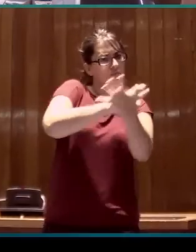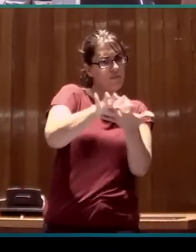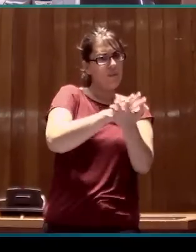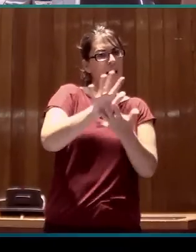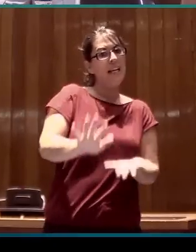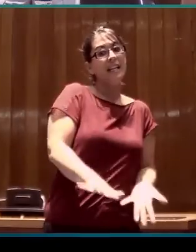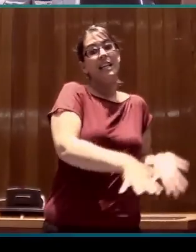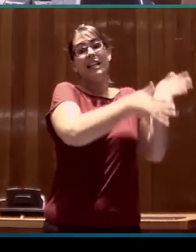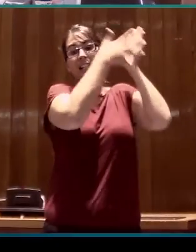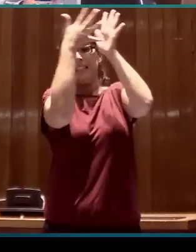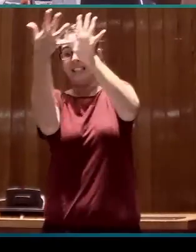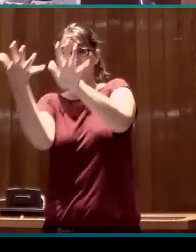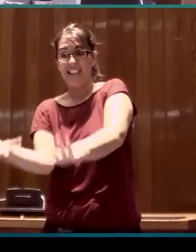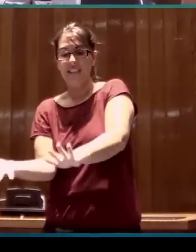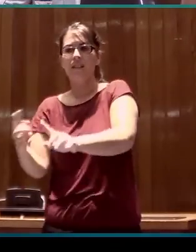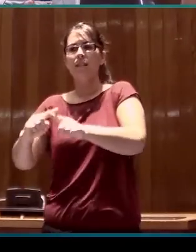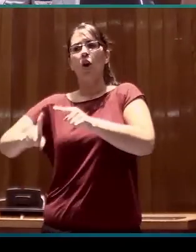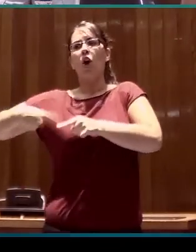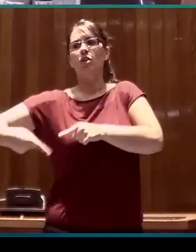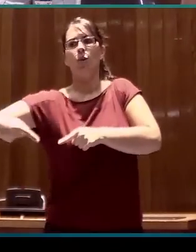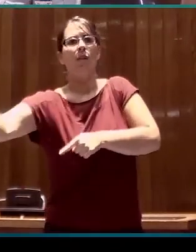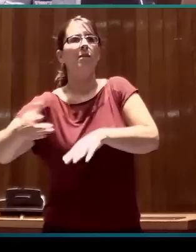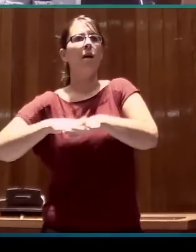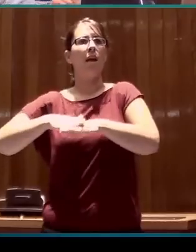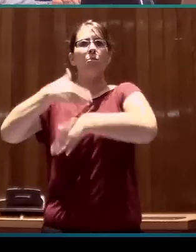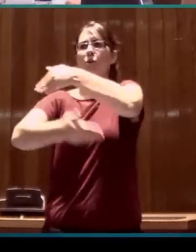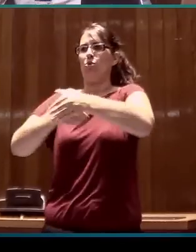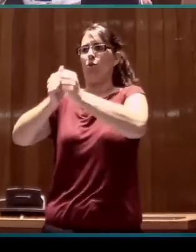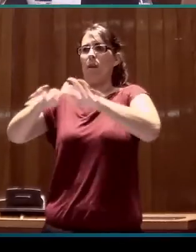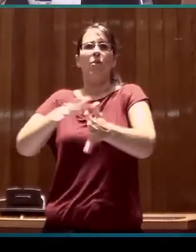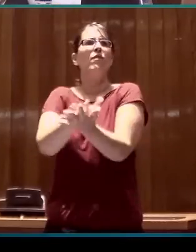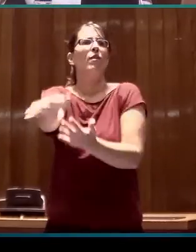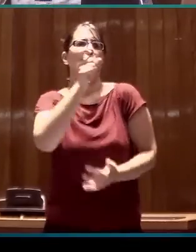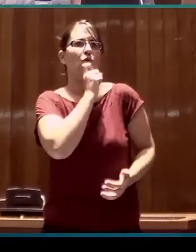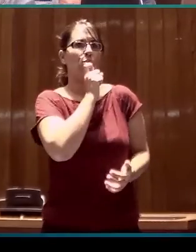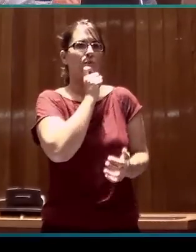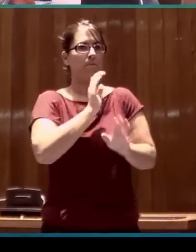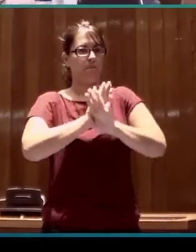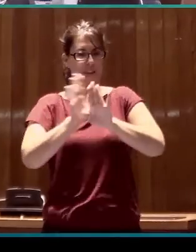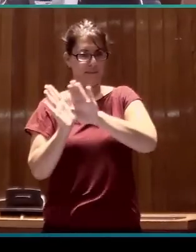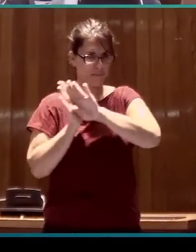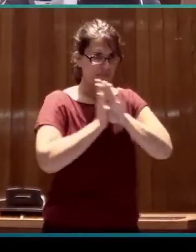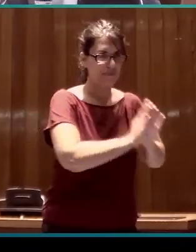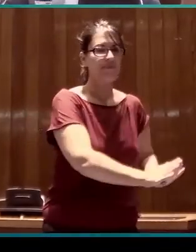consecuencias para lo que es el proceso de normalización. Bien, sin más preámbulos,